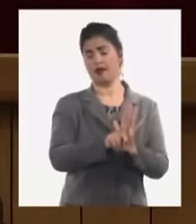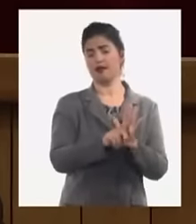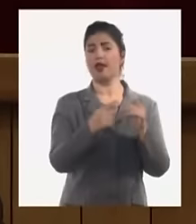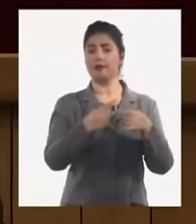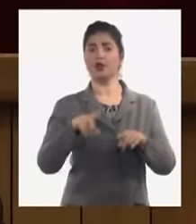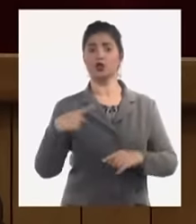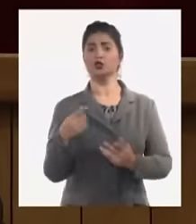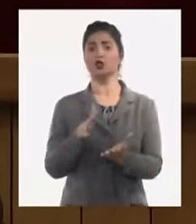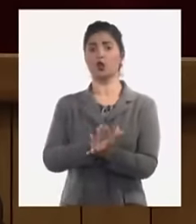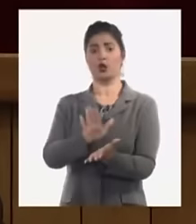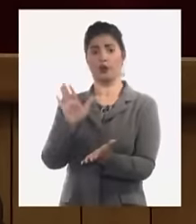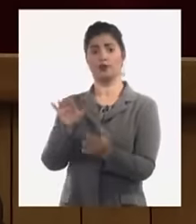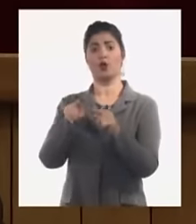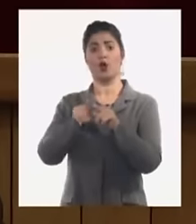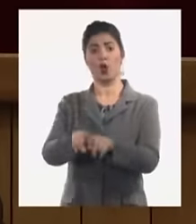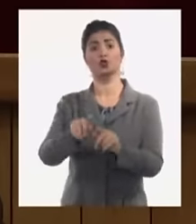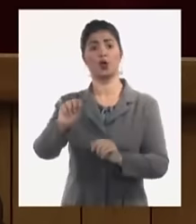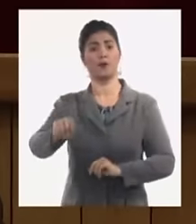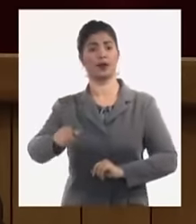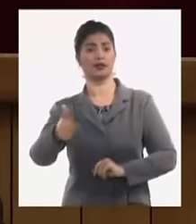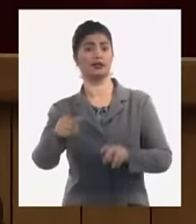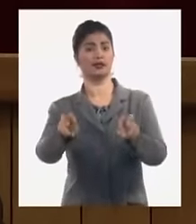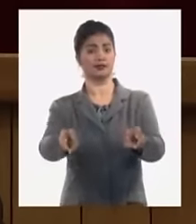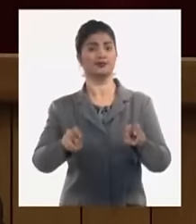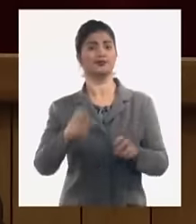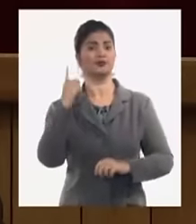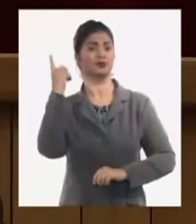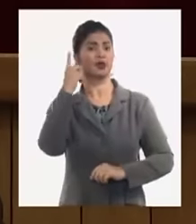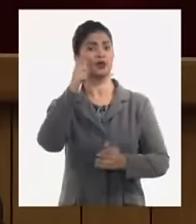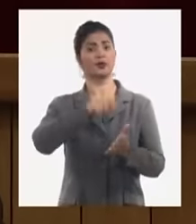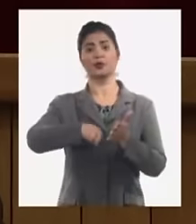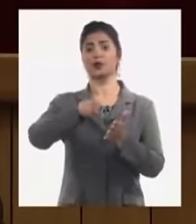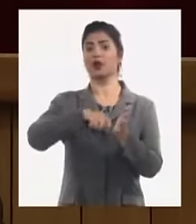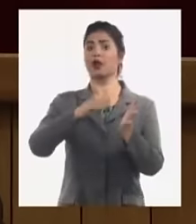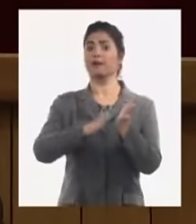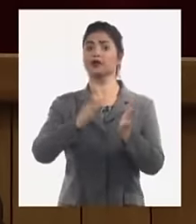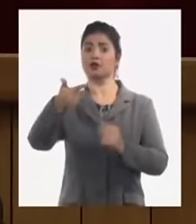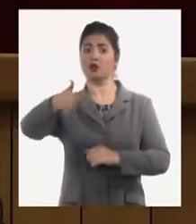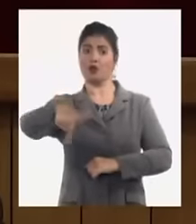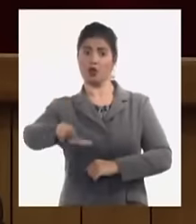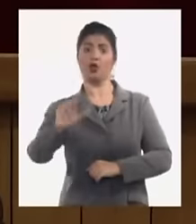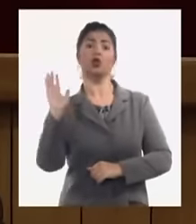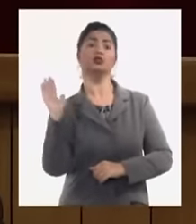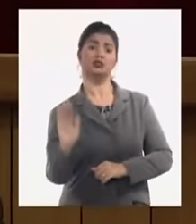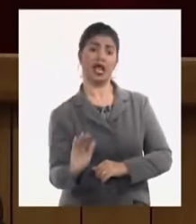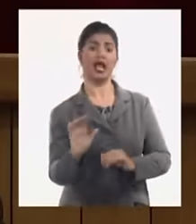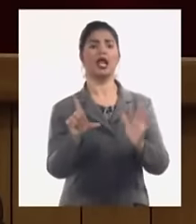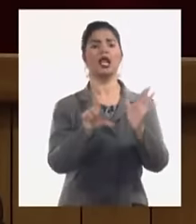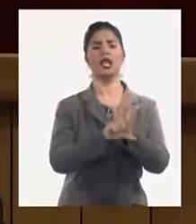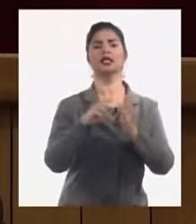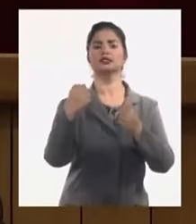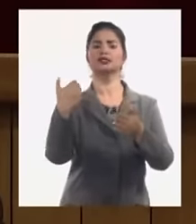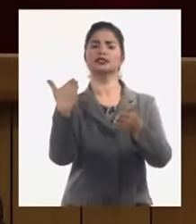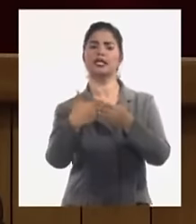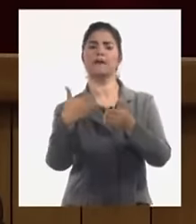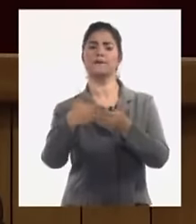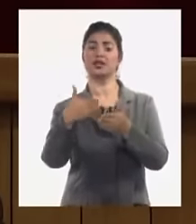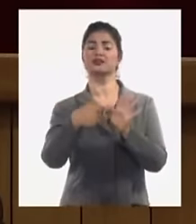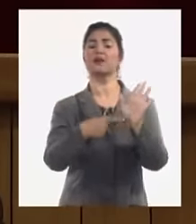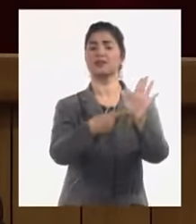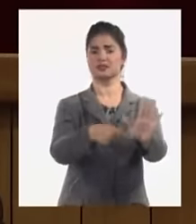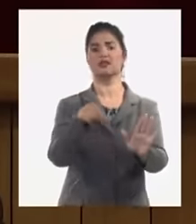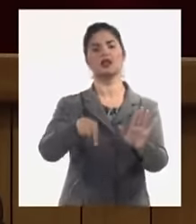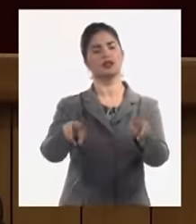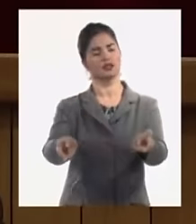comprometimos con el presidente de la ASO que en julio está la ley de empresa aquí en esta asamblea que nos permitirá dar un paso de avance en